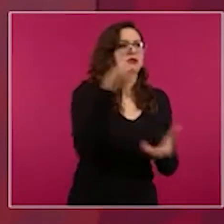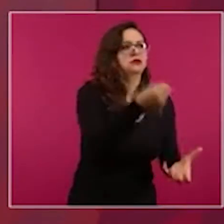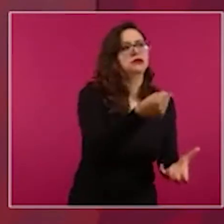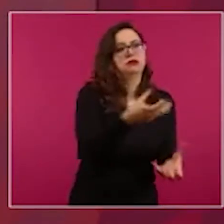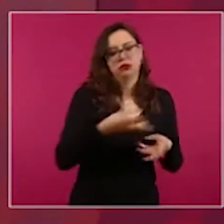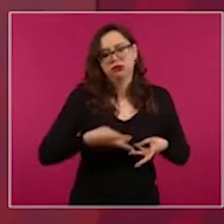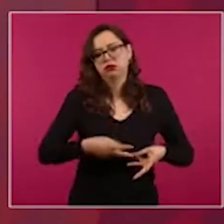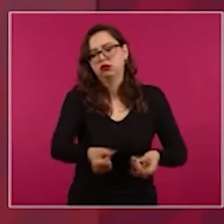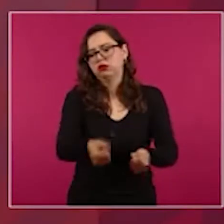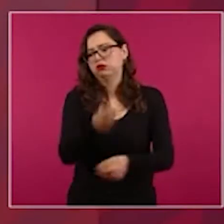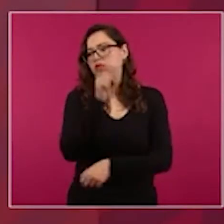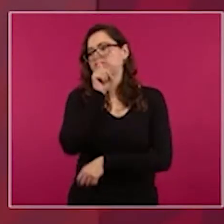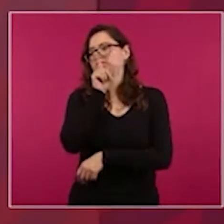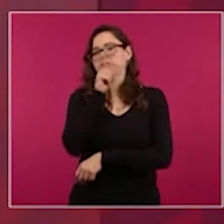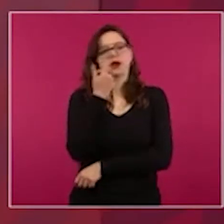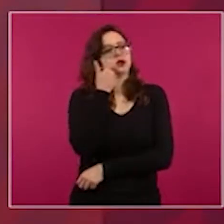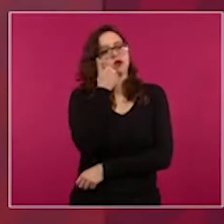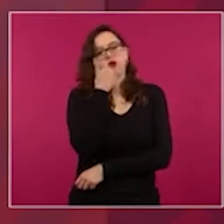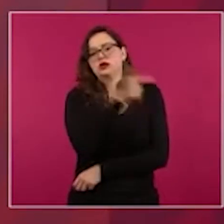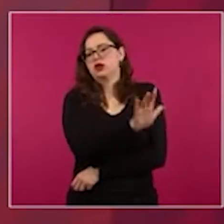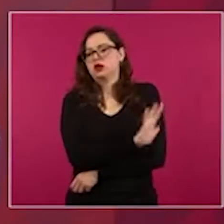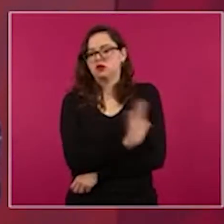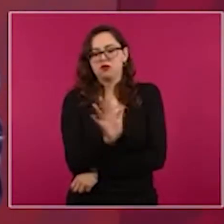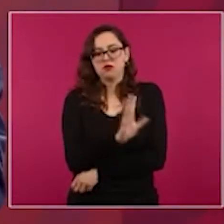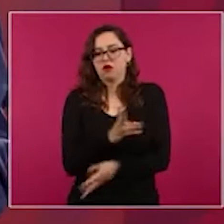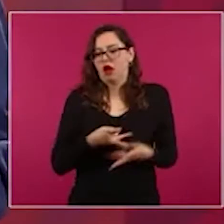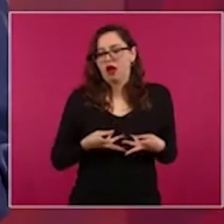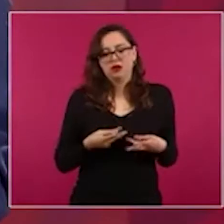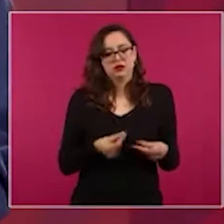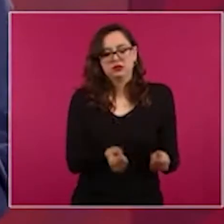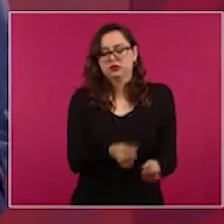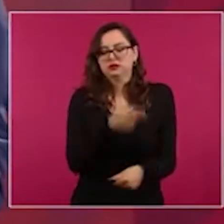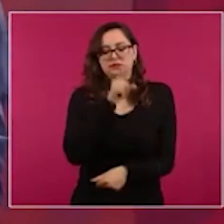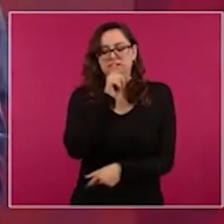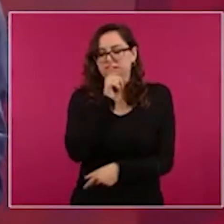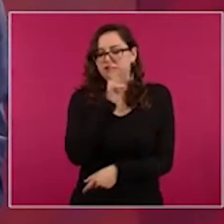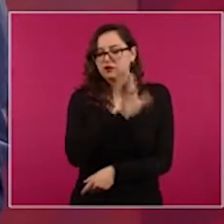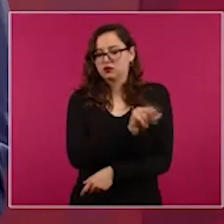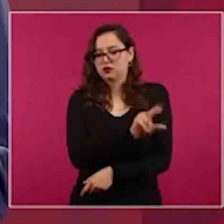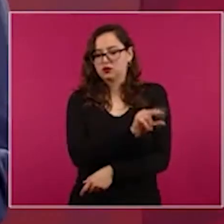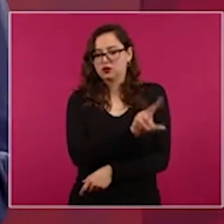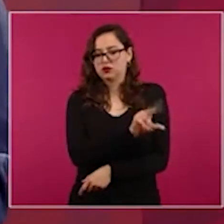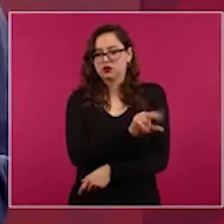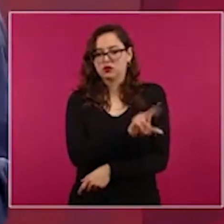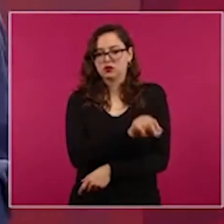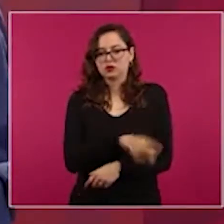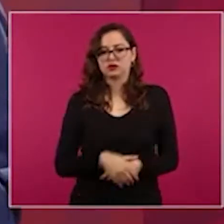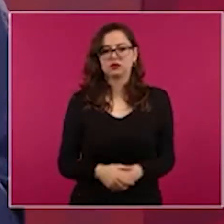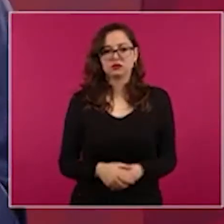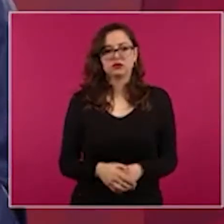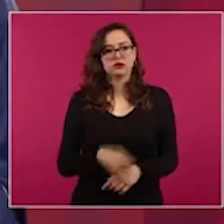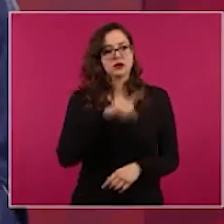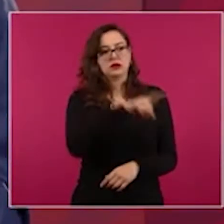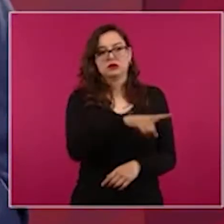viáticos,